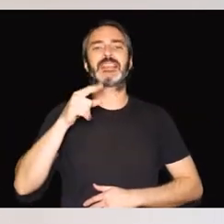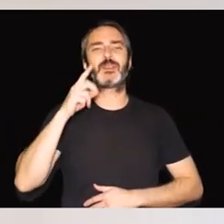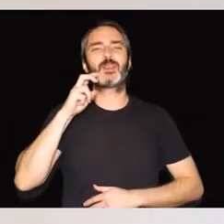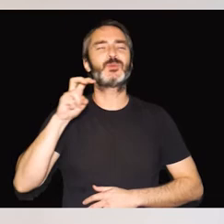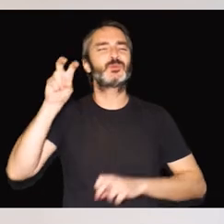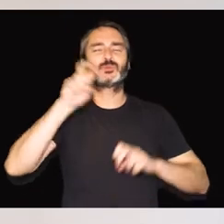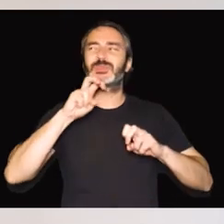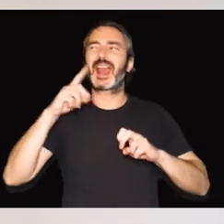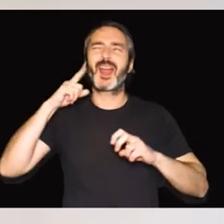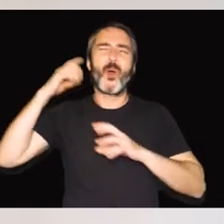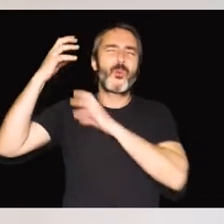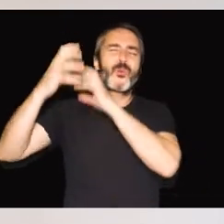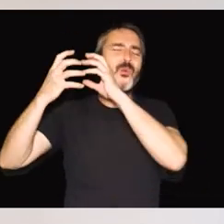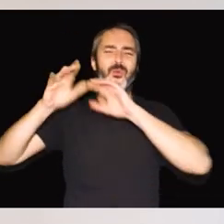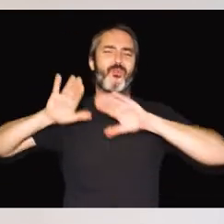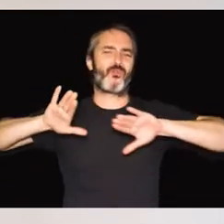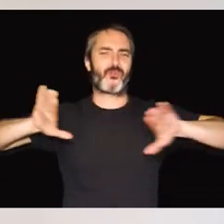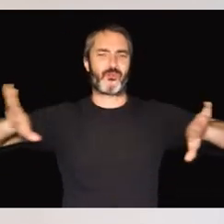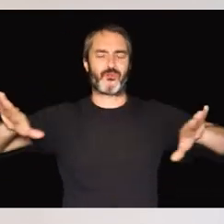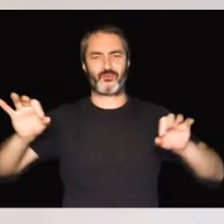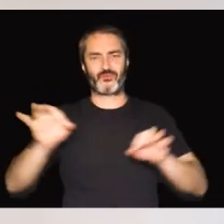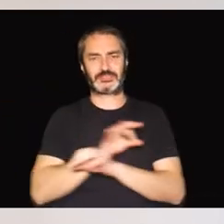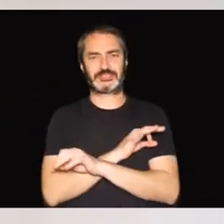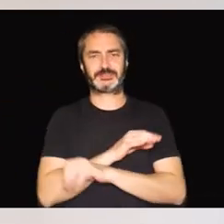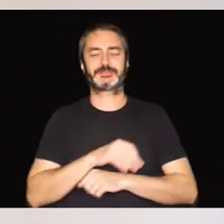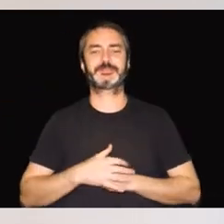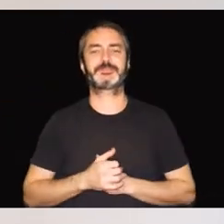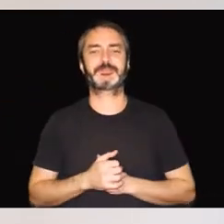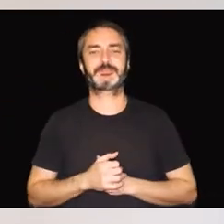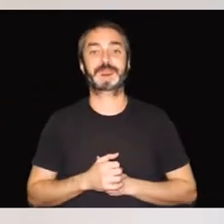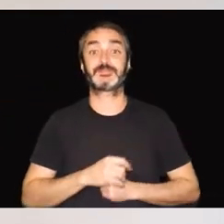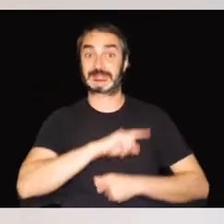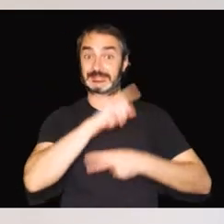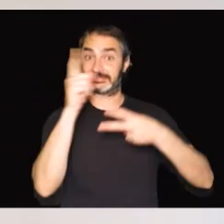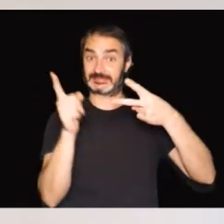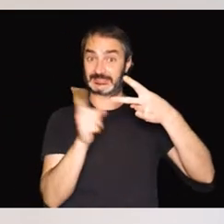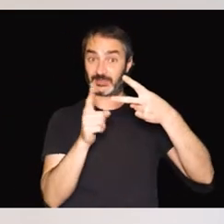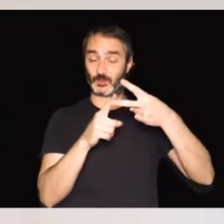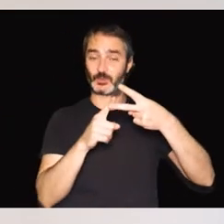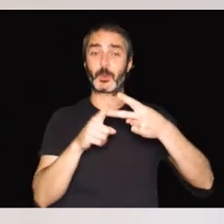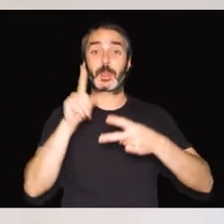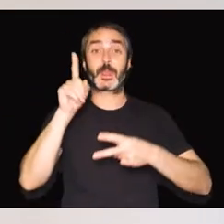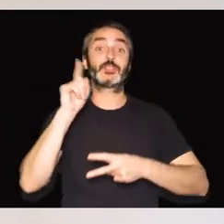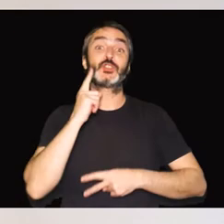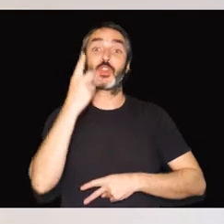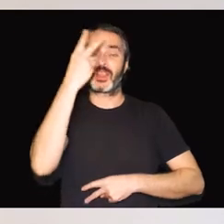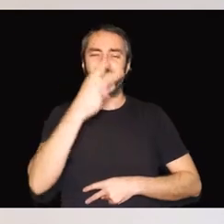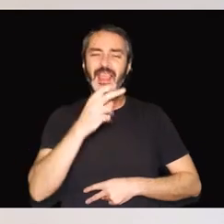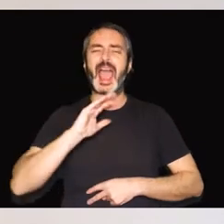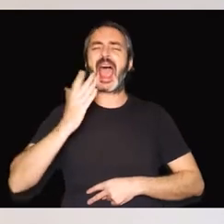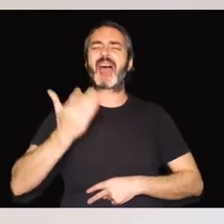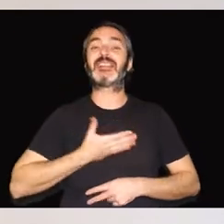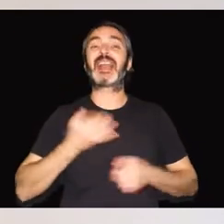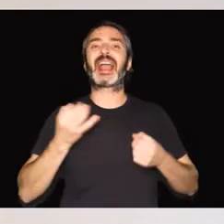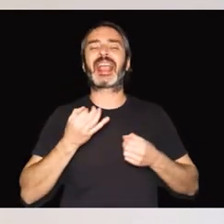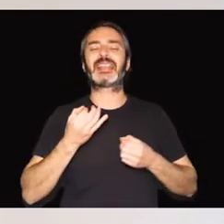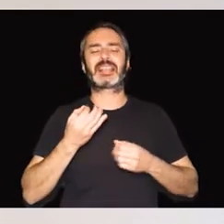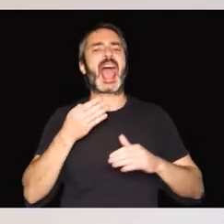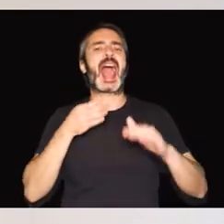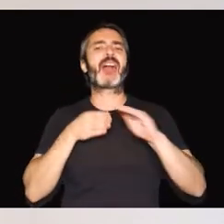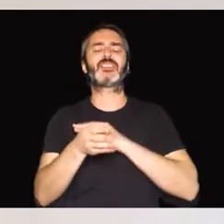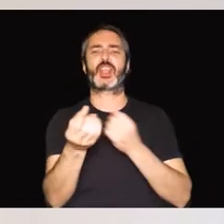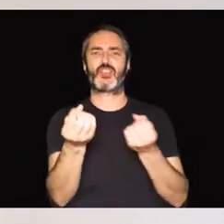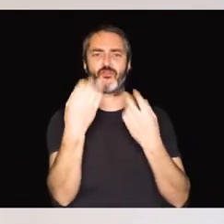espacios concurridos y ruidosos. En segundo lugar, la sordoceguera también impacta en el acceso a la información.